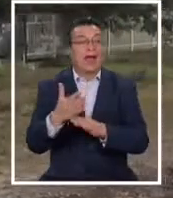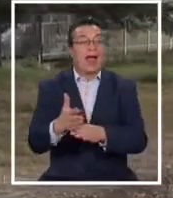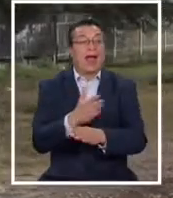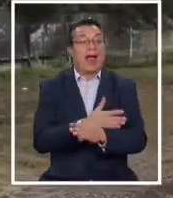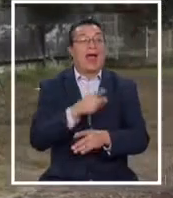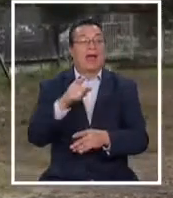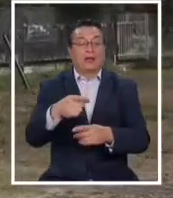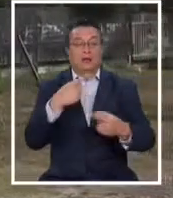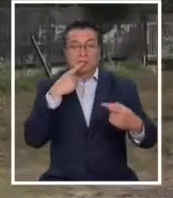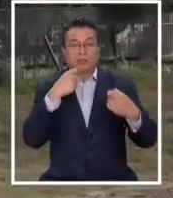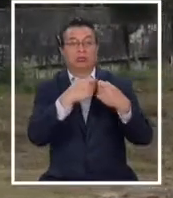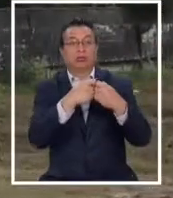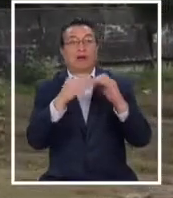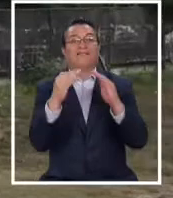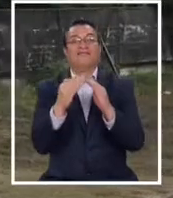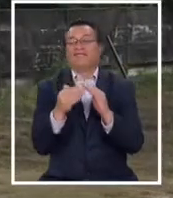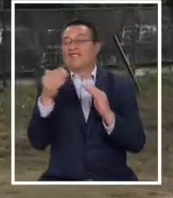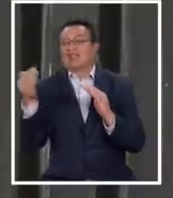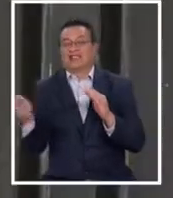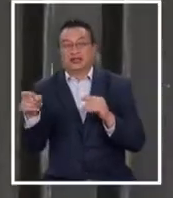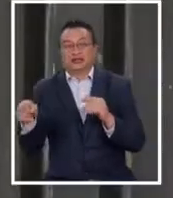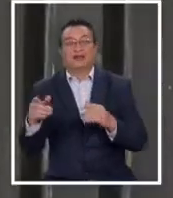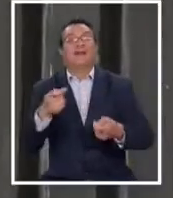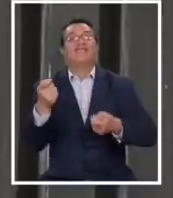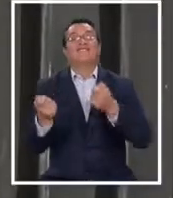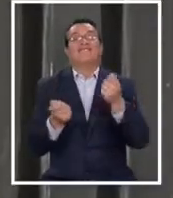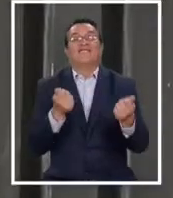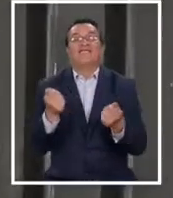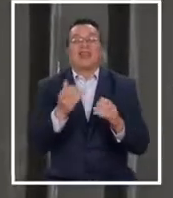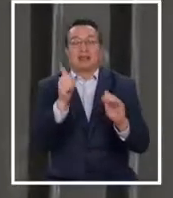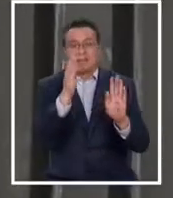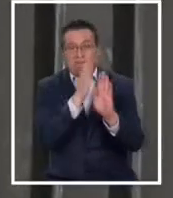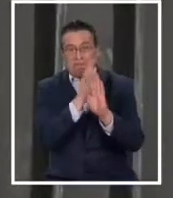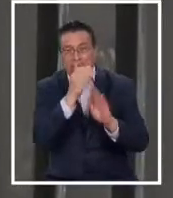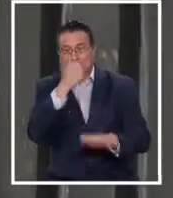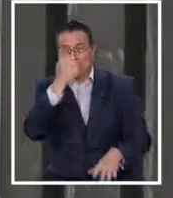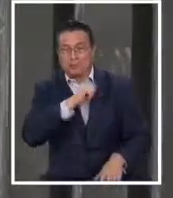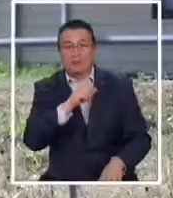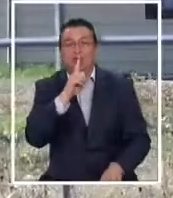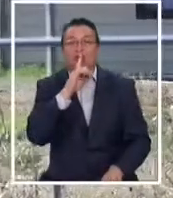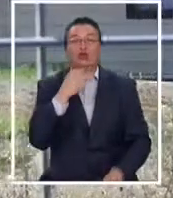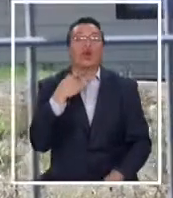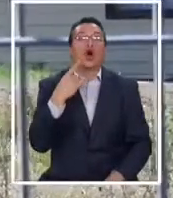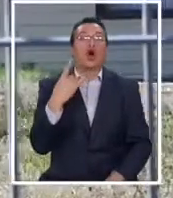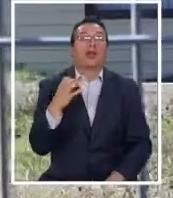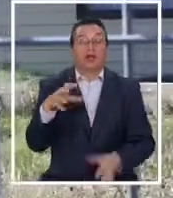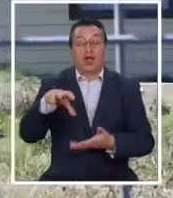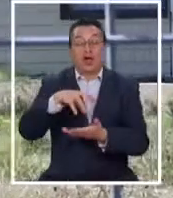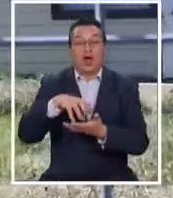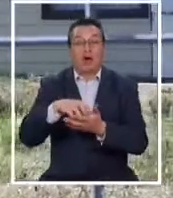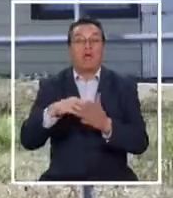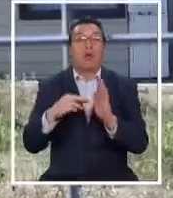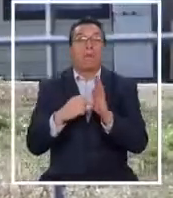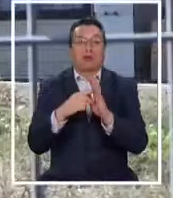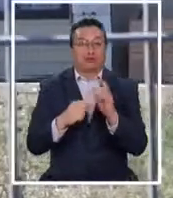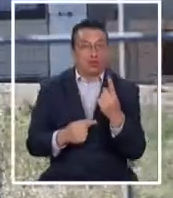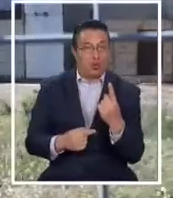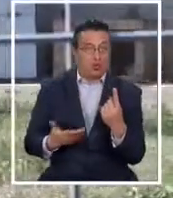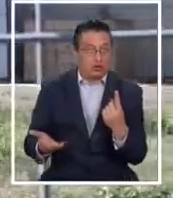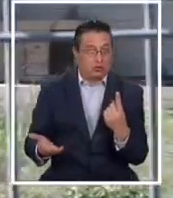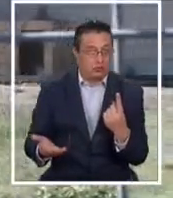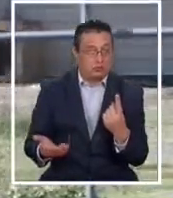antes tras una discusión con los vecinos, los mismos que organizaron una fiesta clandestina en pleno horario de toque de queda y en una comuna en cuarentena.